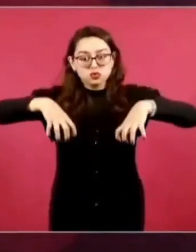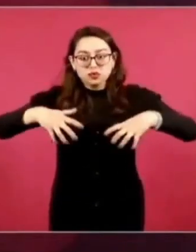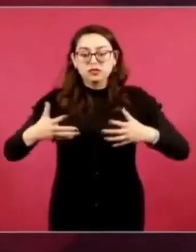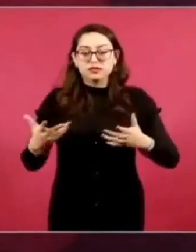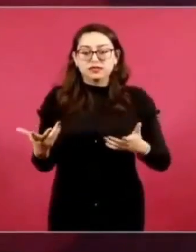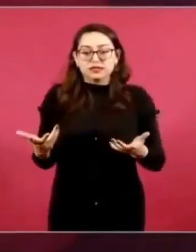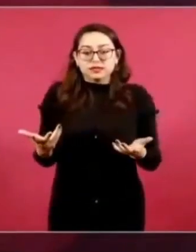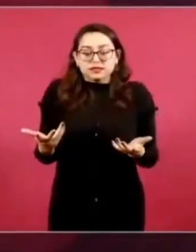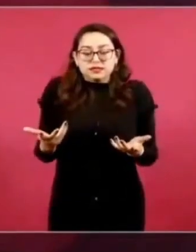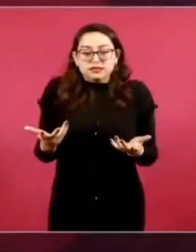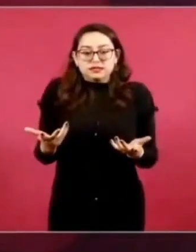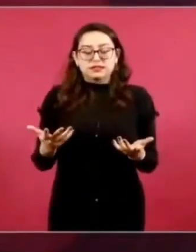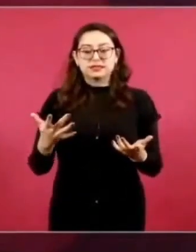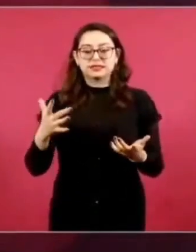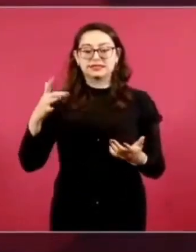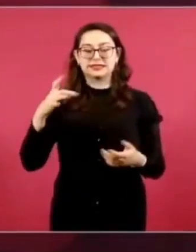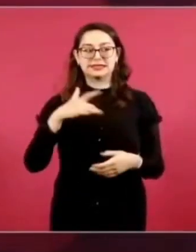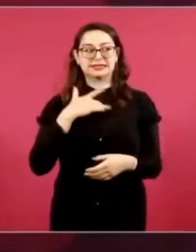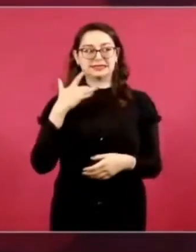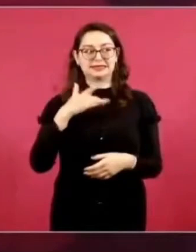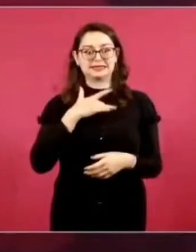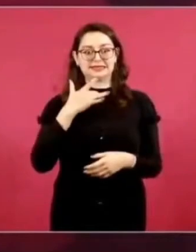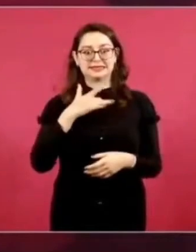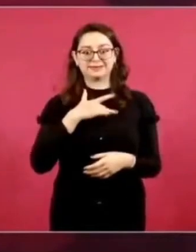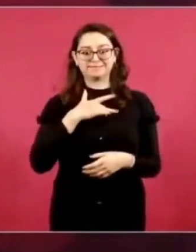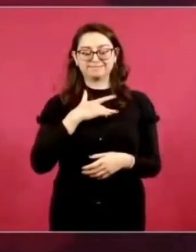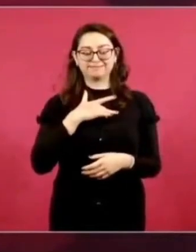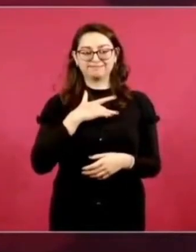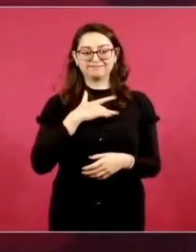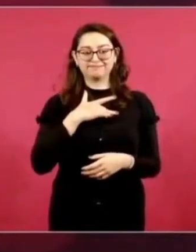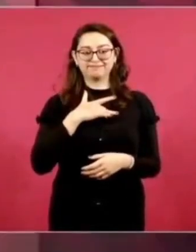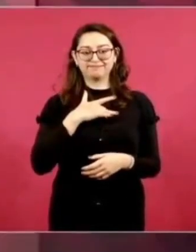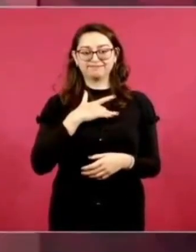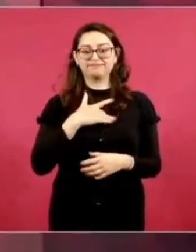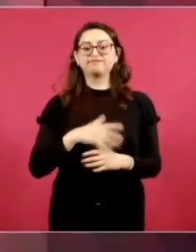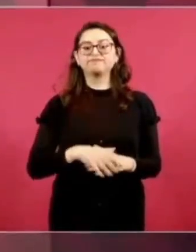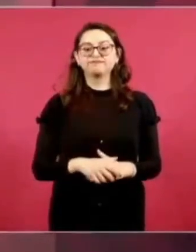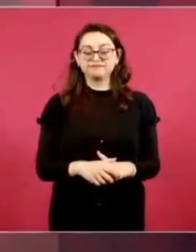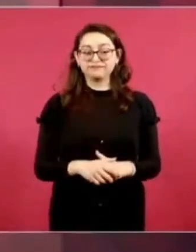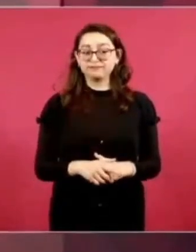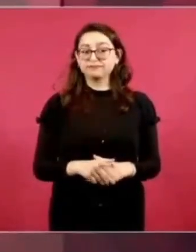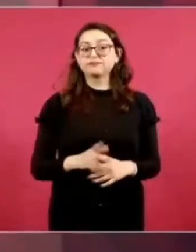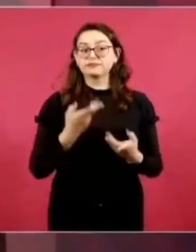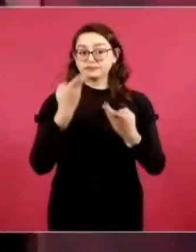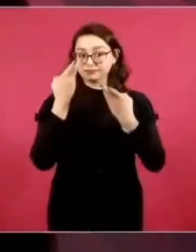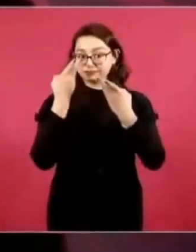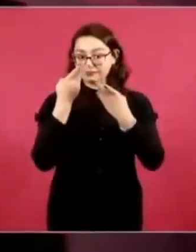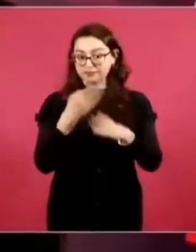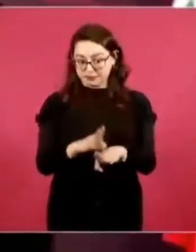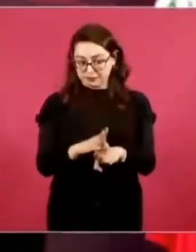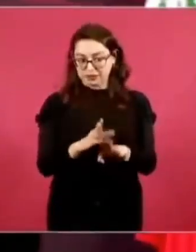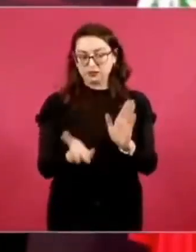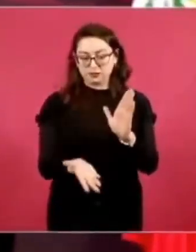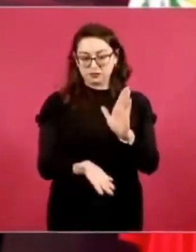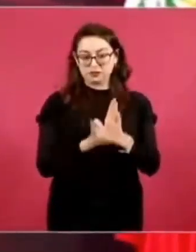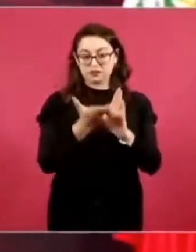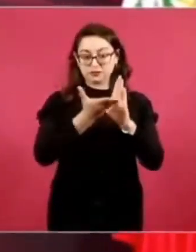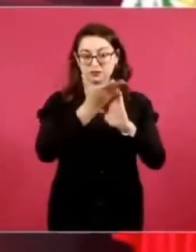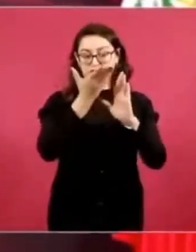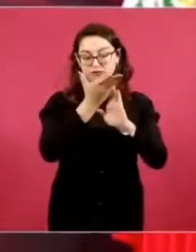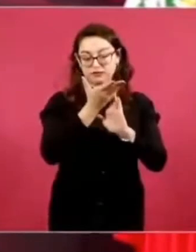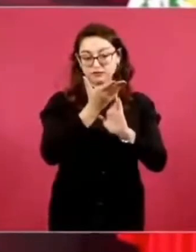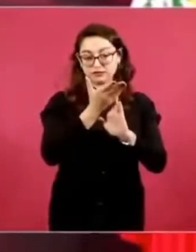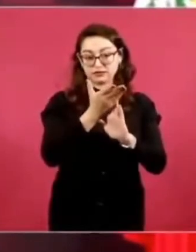decidimos agregarles unos techos